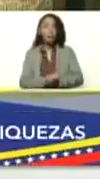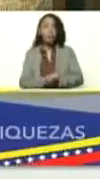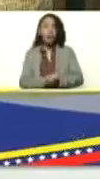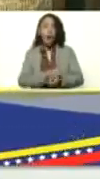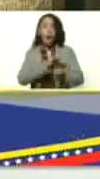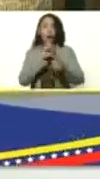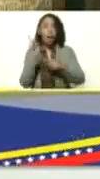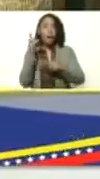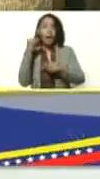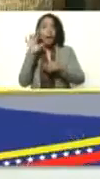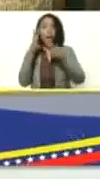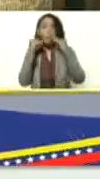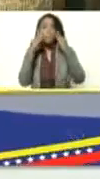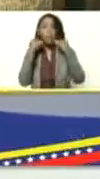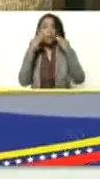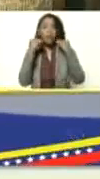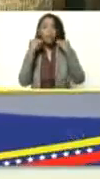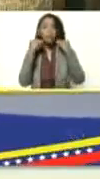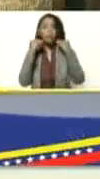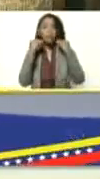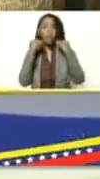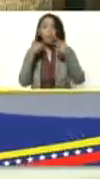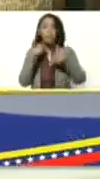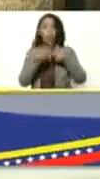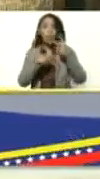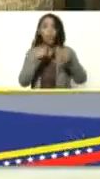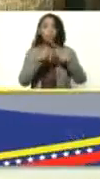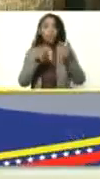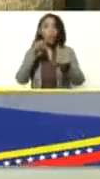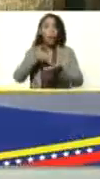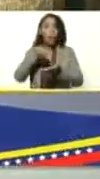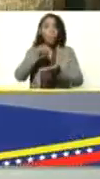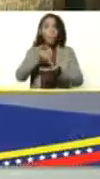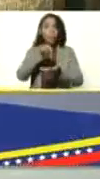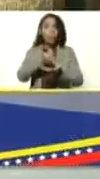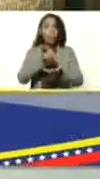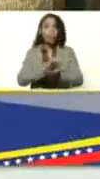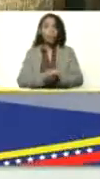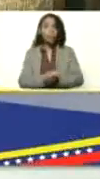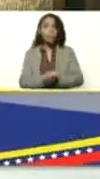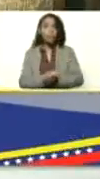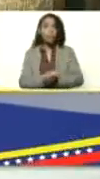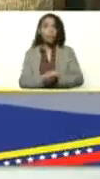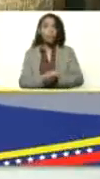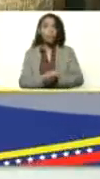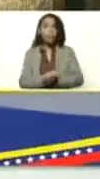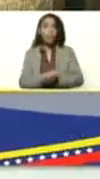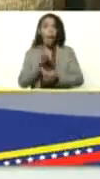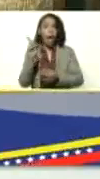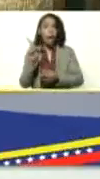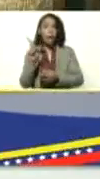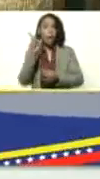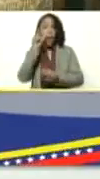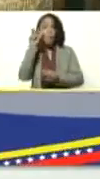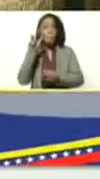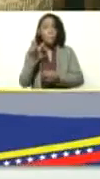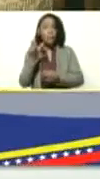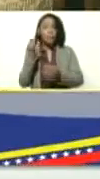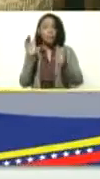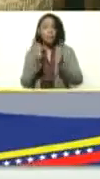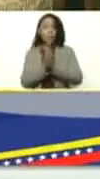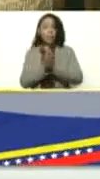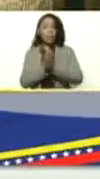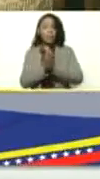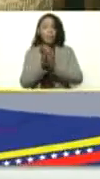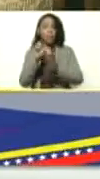Allá está una experiencia de producción caprina. A Prisco, Doña Santa Sofía. En